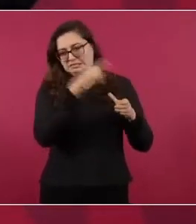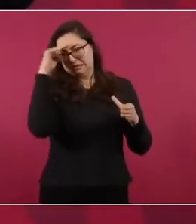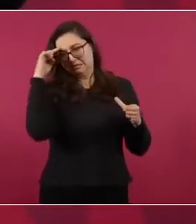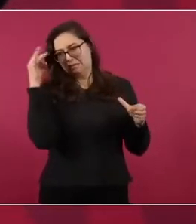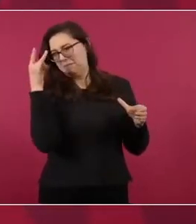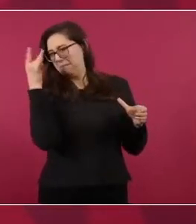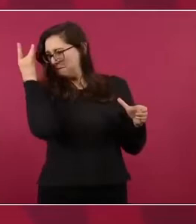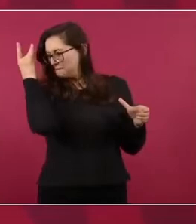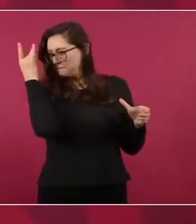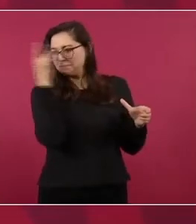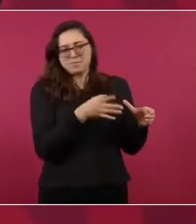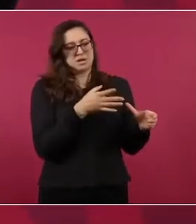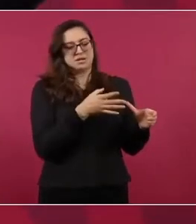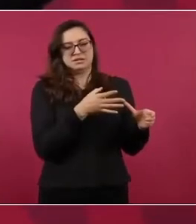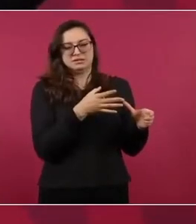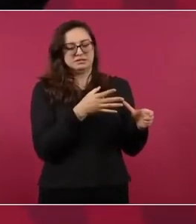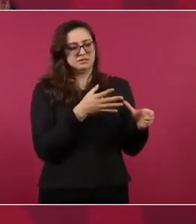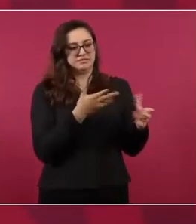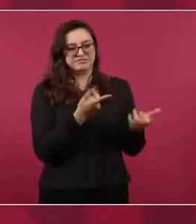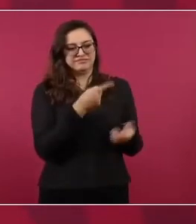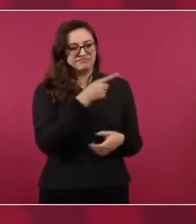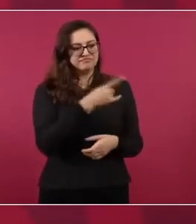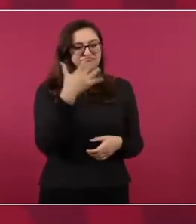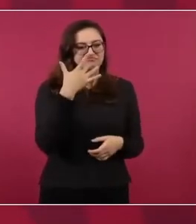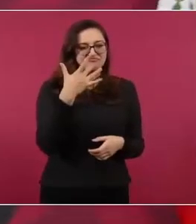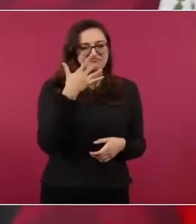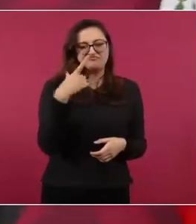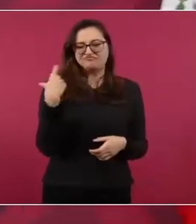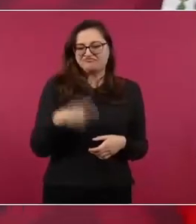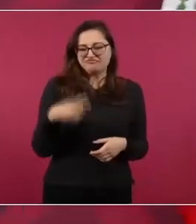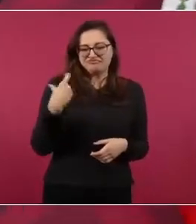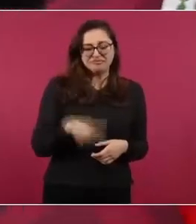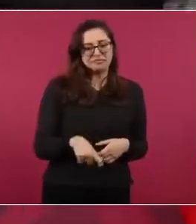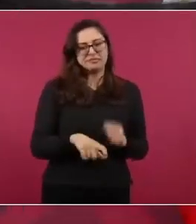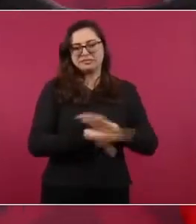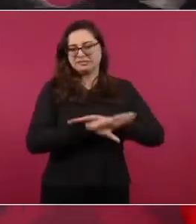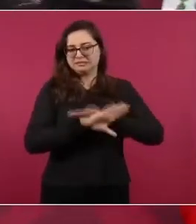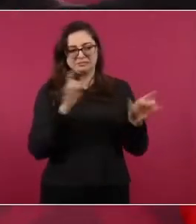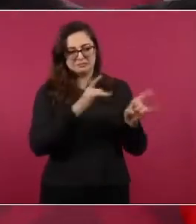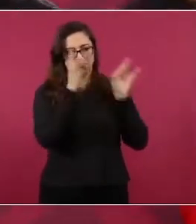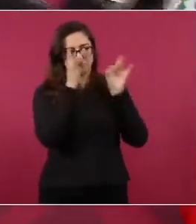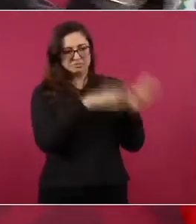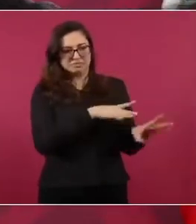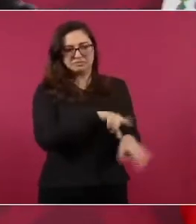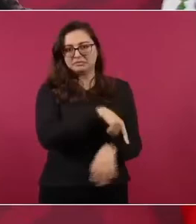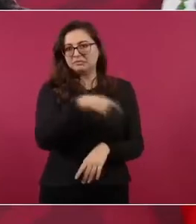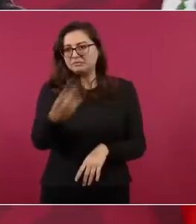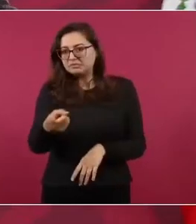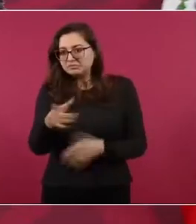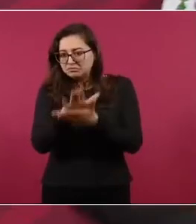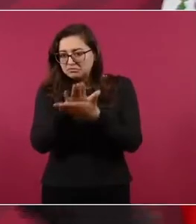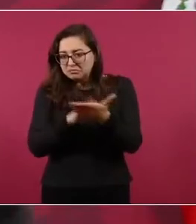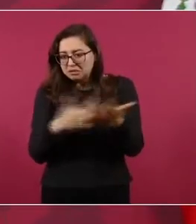elitistas, tenían más, dijeron vamos a votar por un maestro,